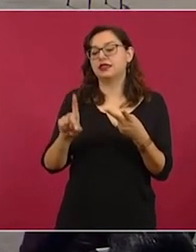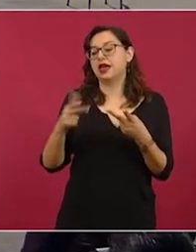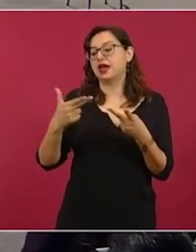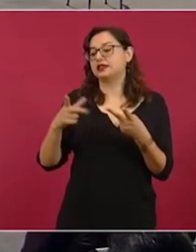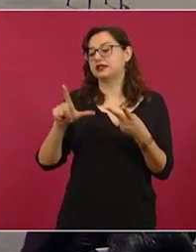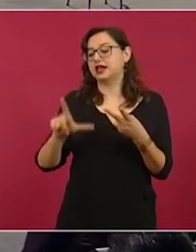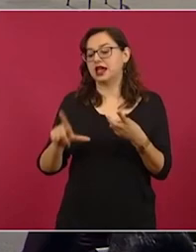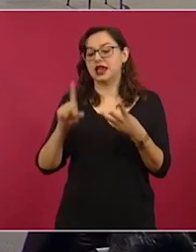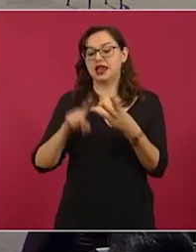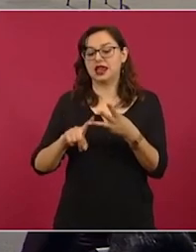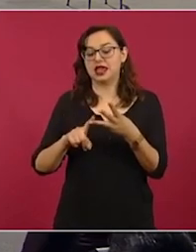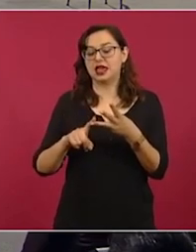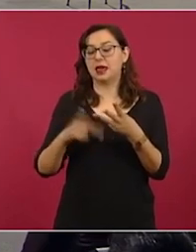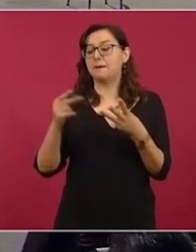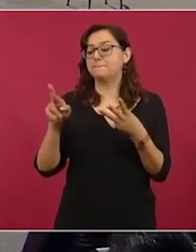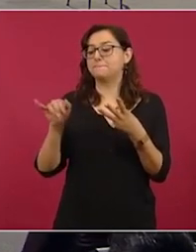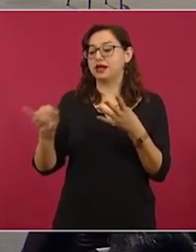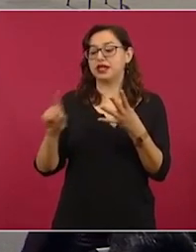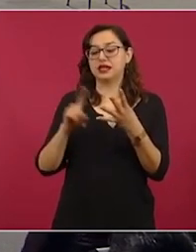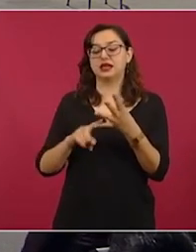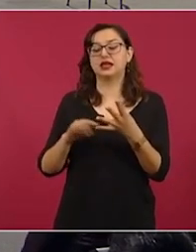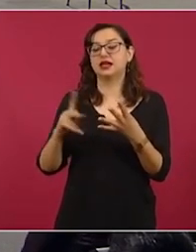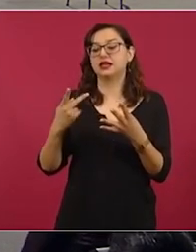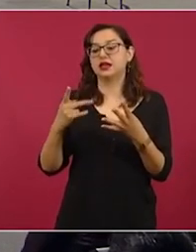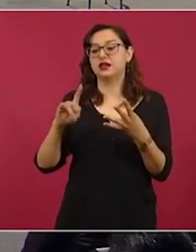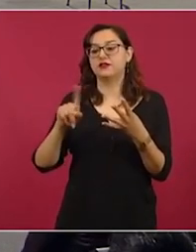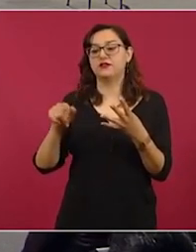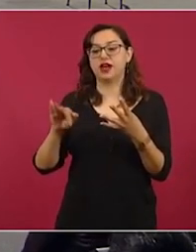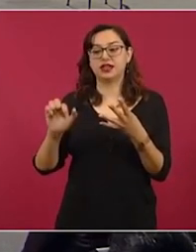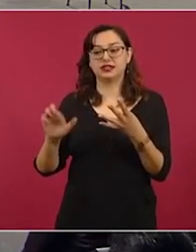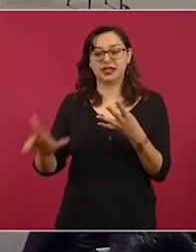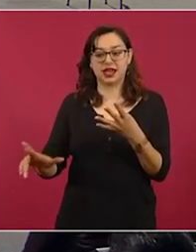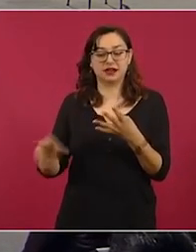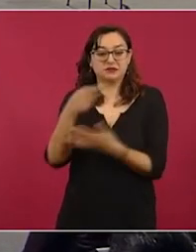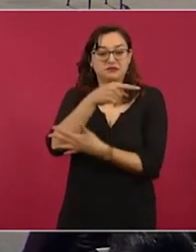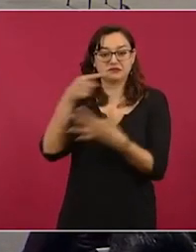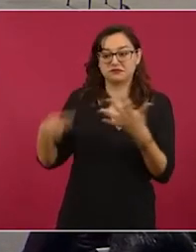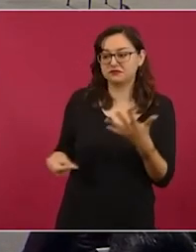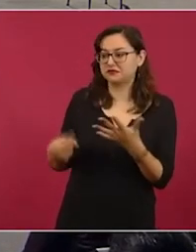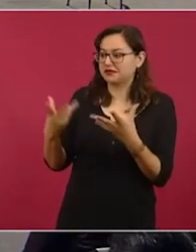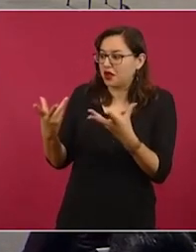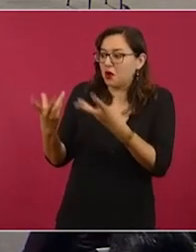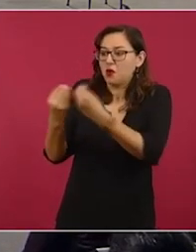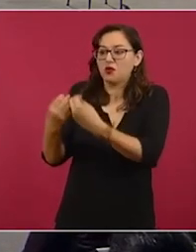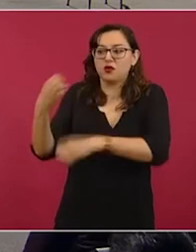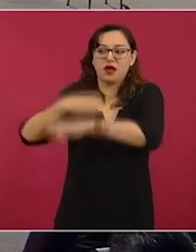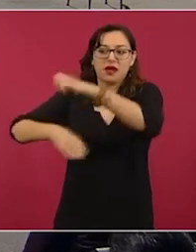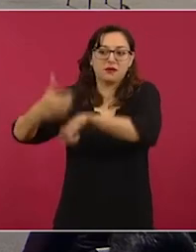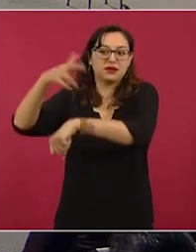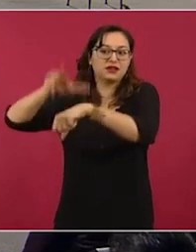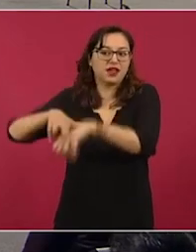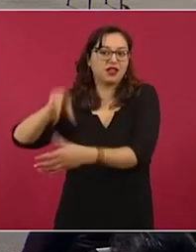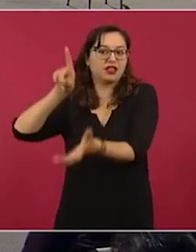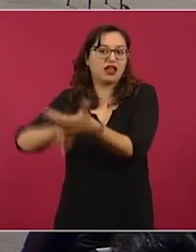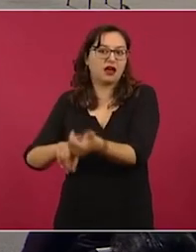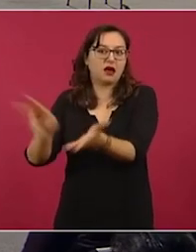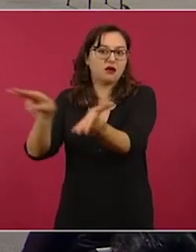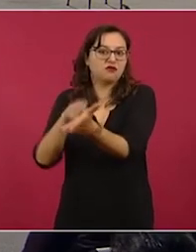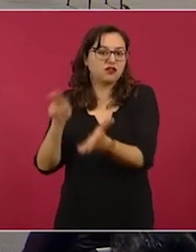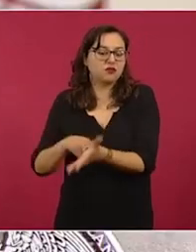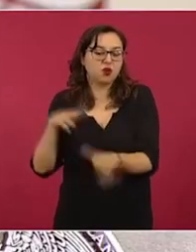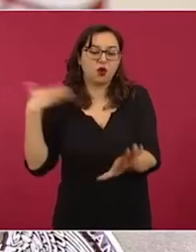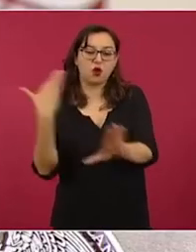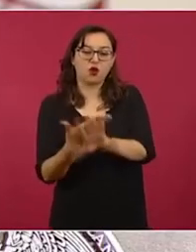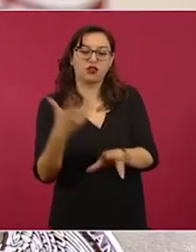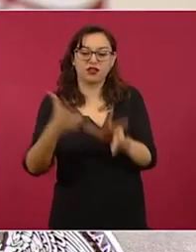PRI y Pfizer, perdón. Esas son algunas de las organizaciones firmantes ligadas a intereses. En algunas